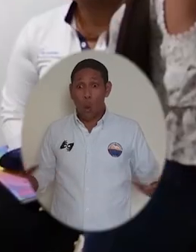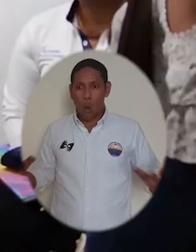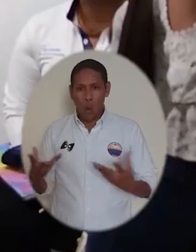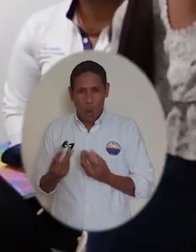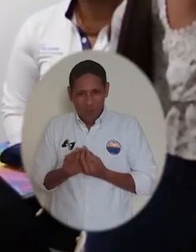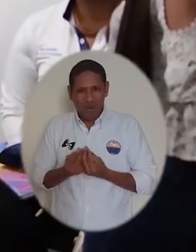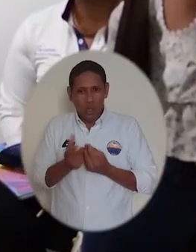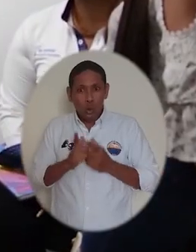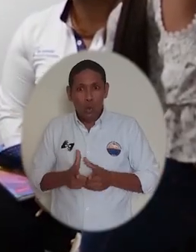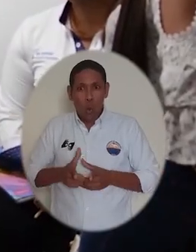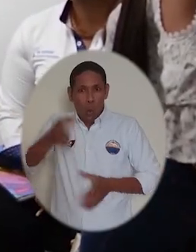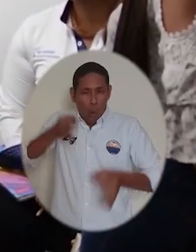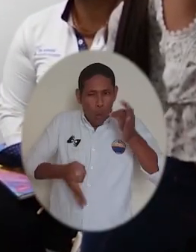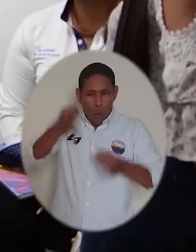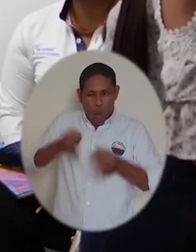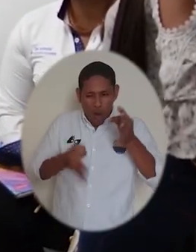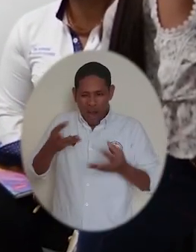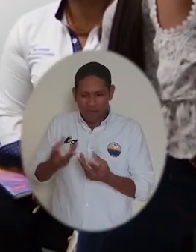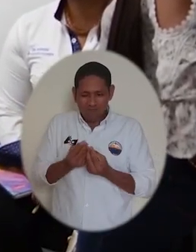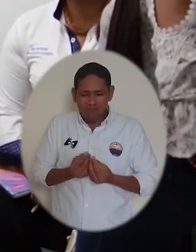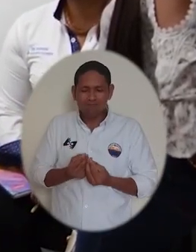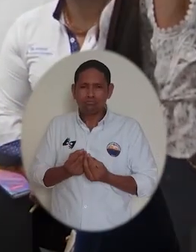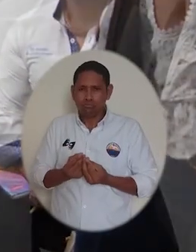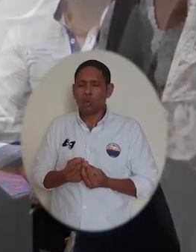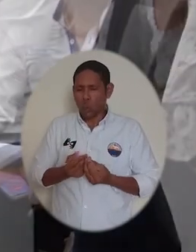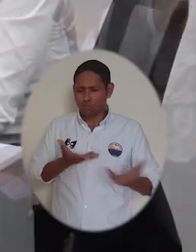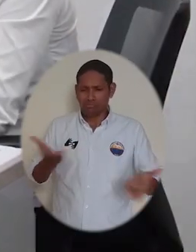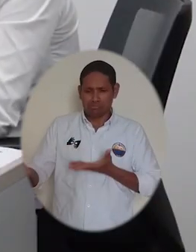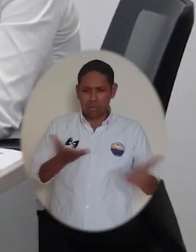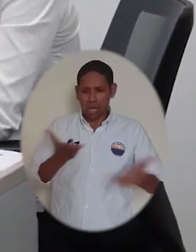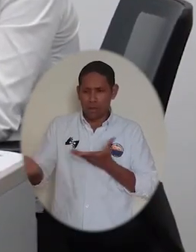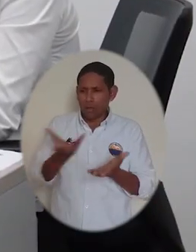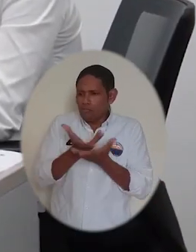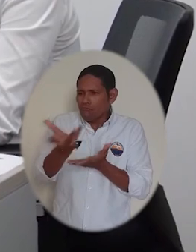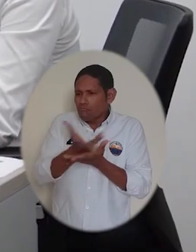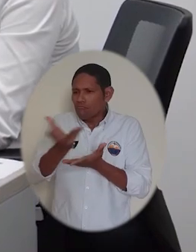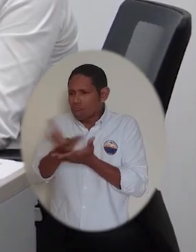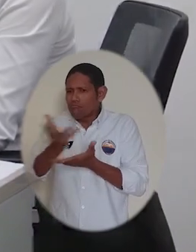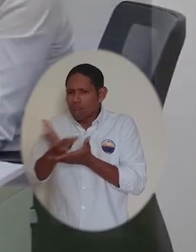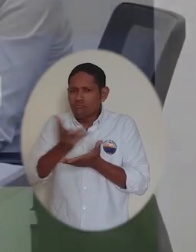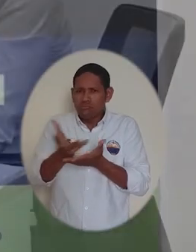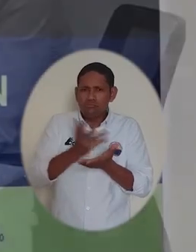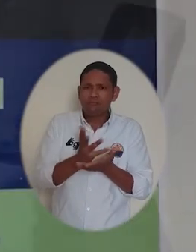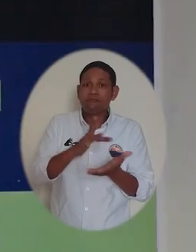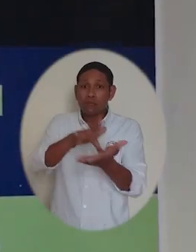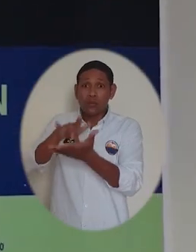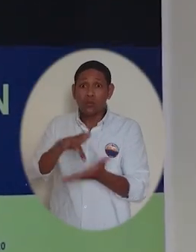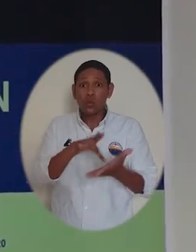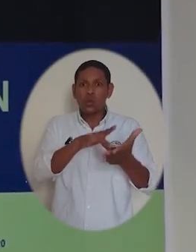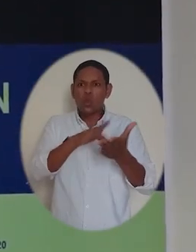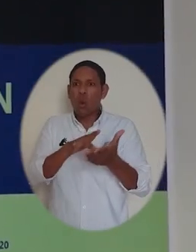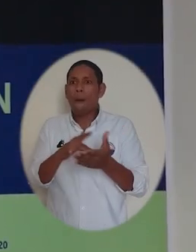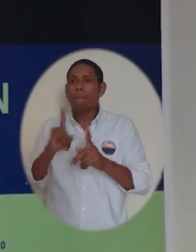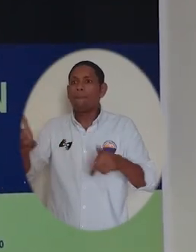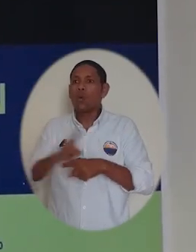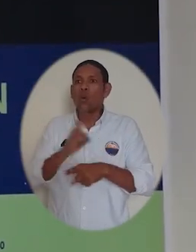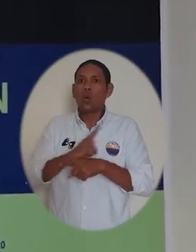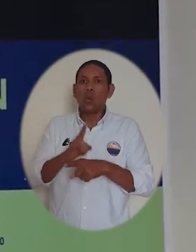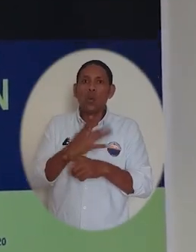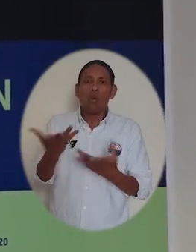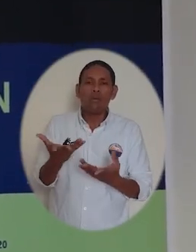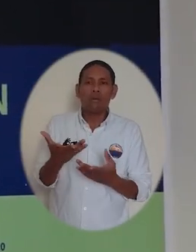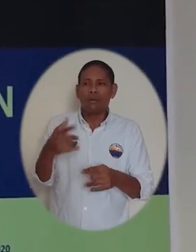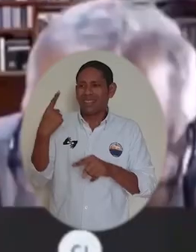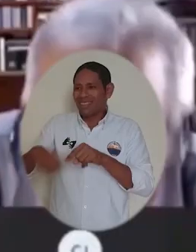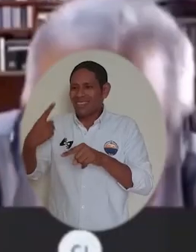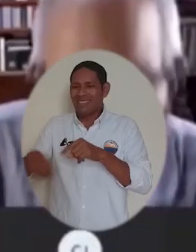adversidad, el consultorio jurídico y Centro de Conciliación de la Universidad del Magdalena ha continuado prestando sus servicios de asesoría y asistencia a